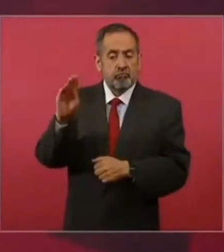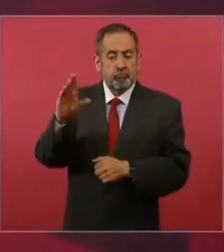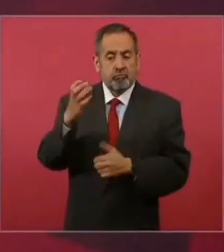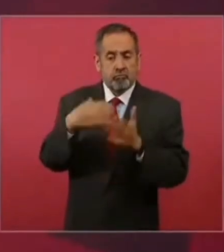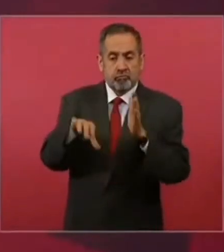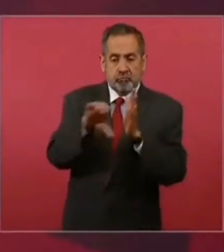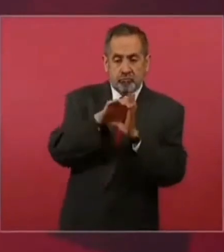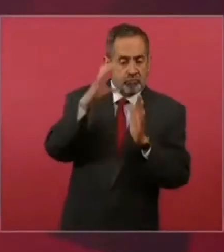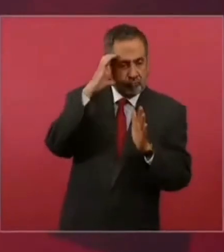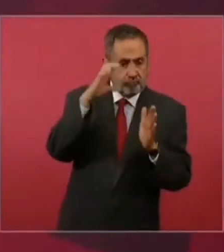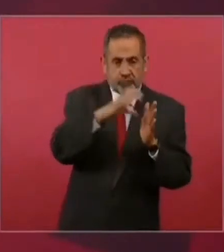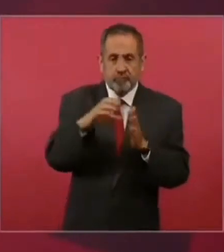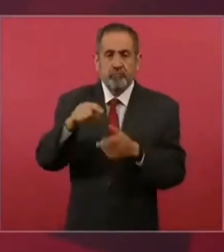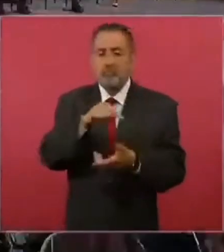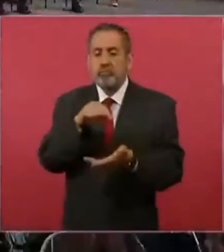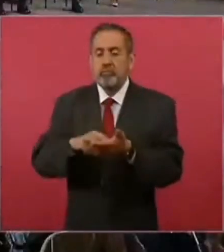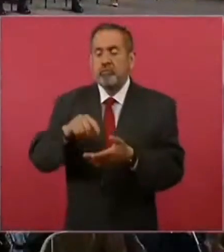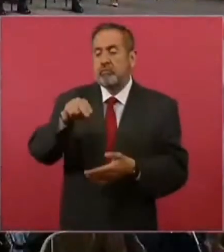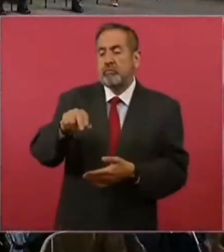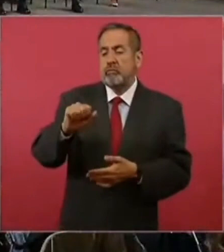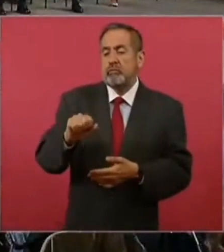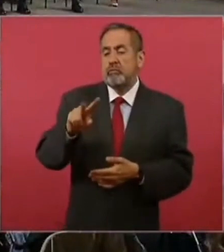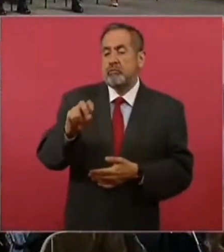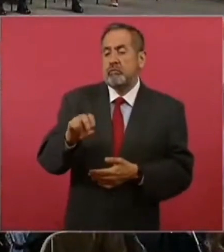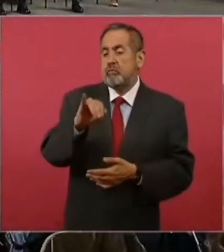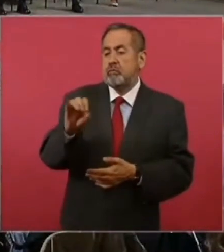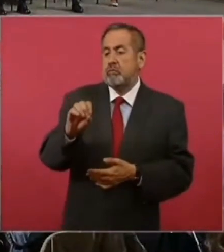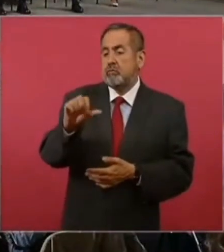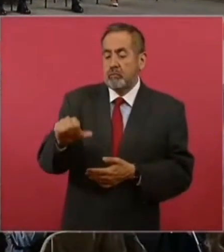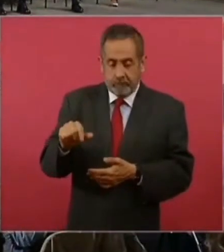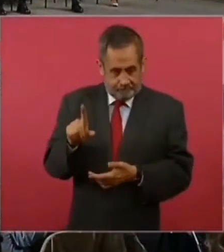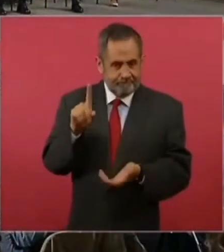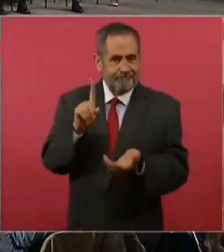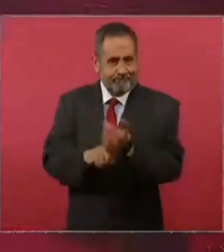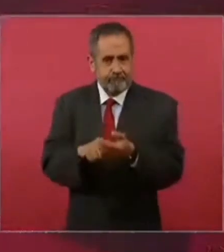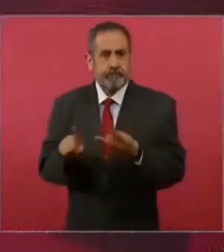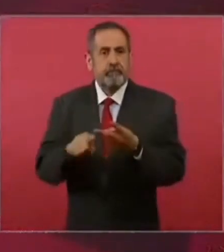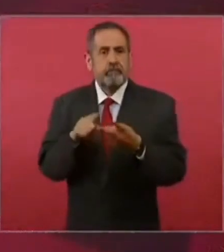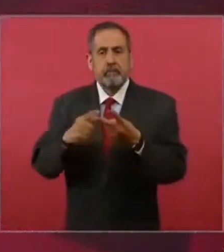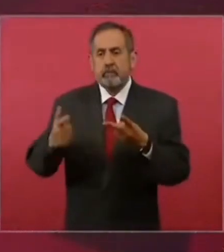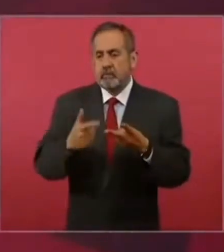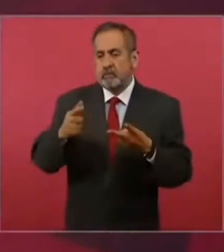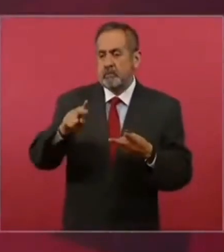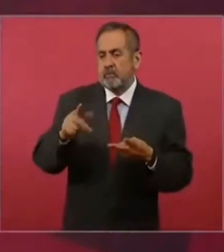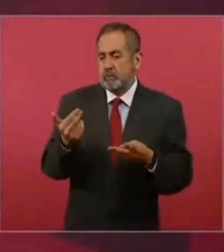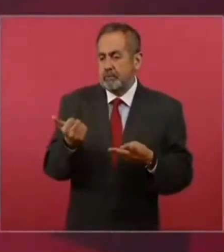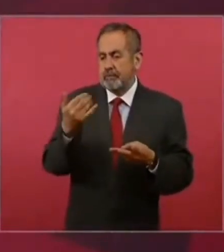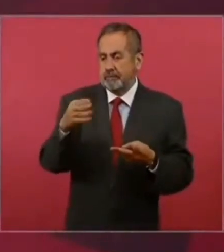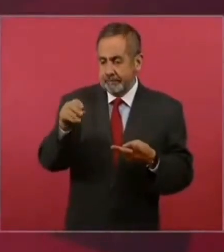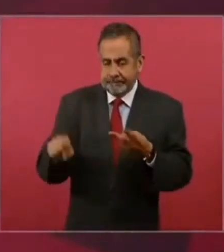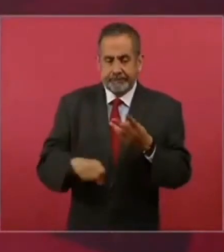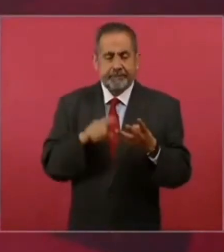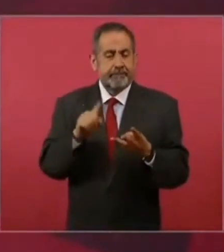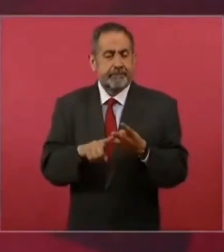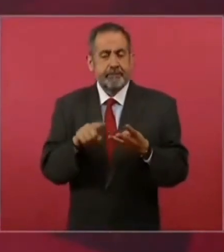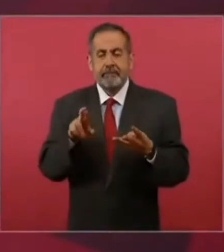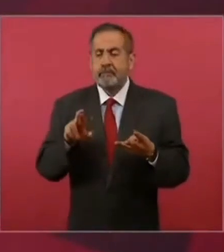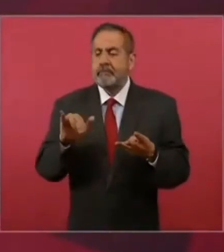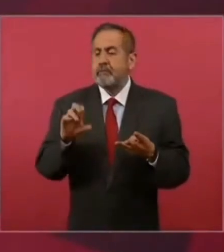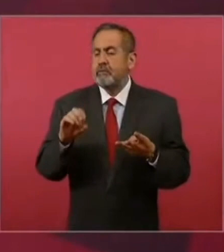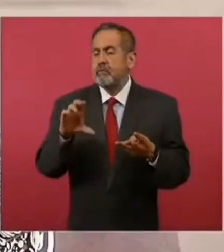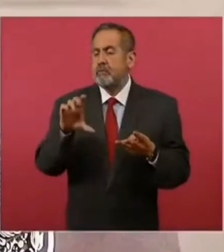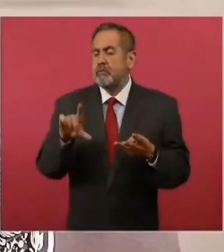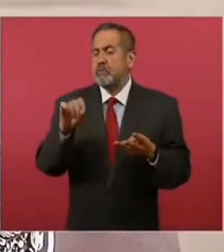en Navajo. Un nuevo hospital IMSS-Bienestar en Guaymas y otro en San Luis Río Colorado.